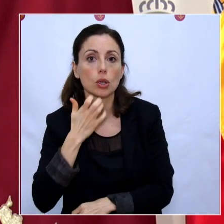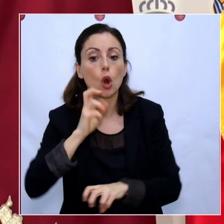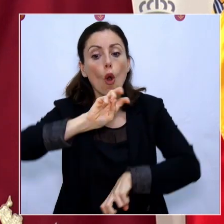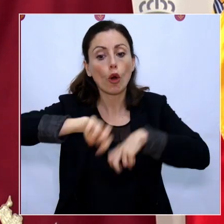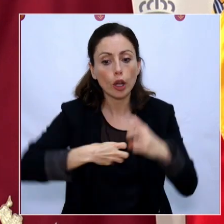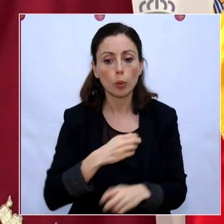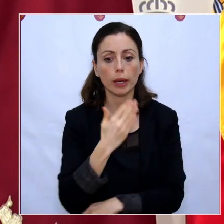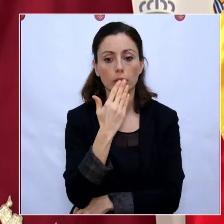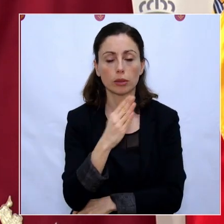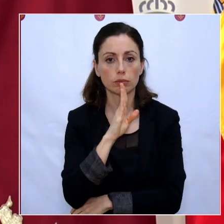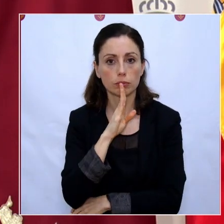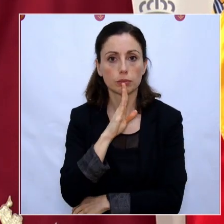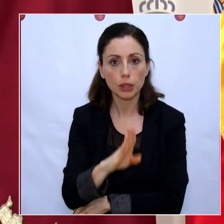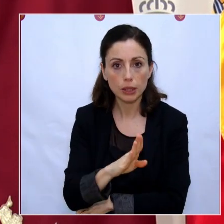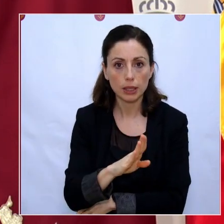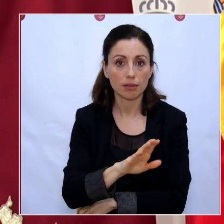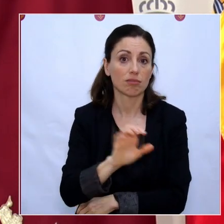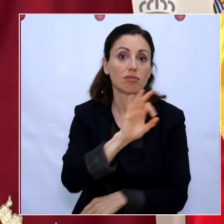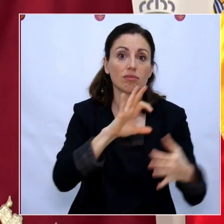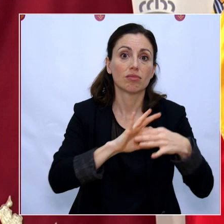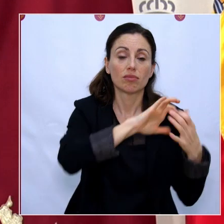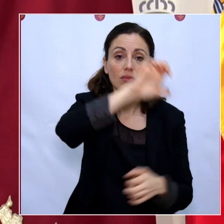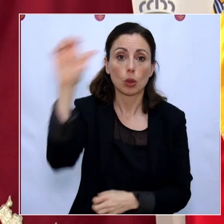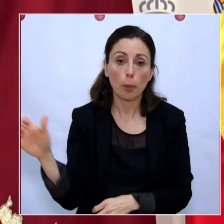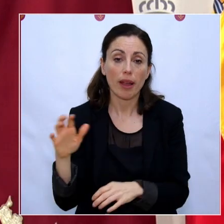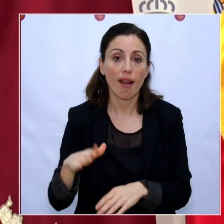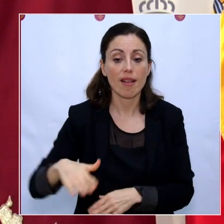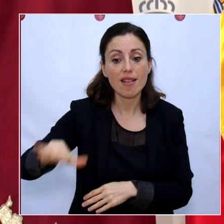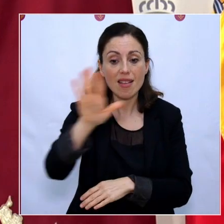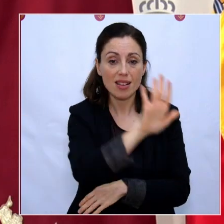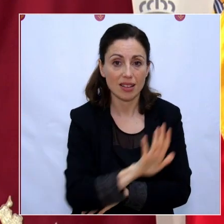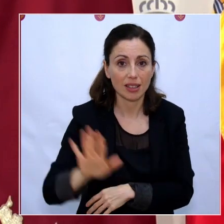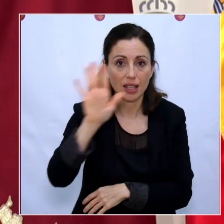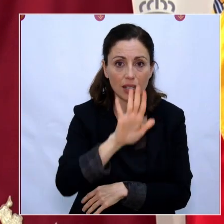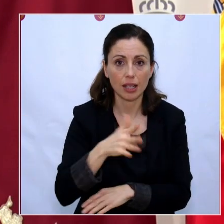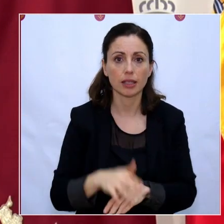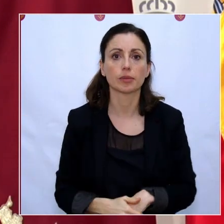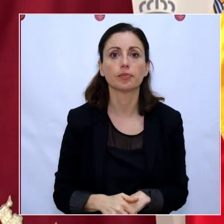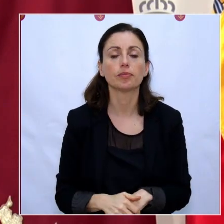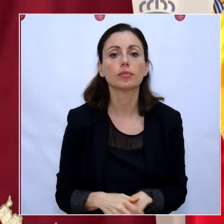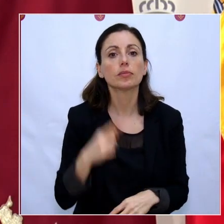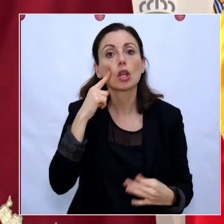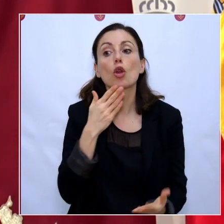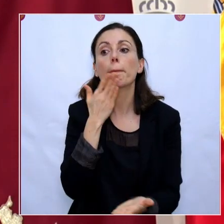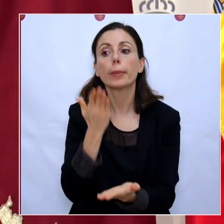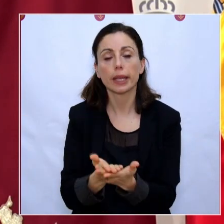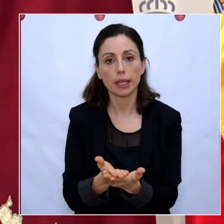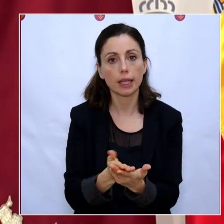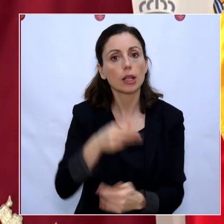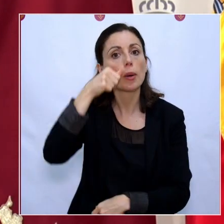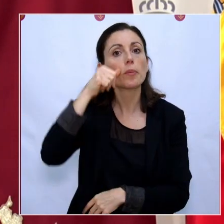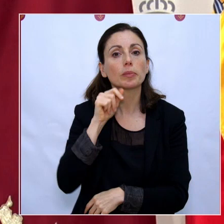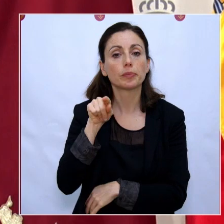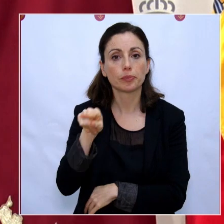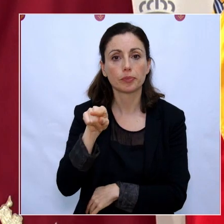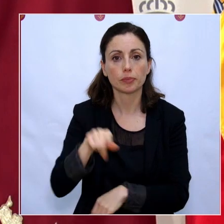y afrontar desde las instituciones europeas y desde las instituciones estatales. Y, en este sentido, efectivamente le he solicitado al presidente